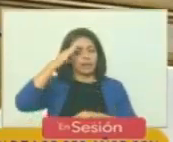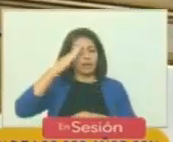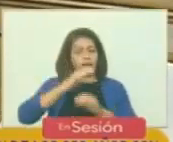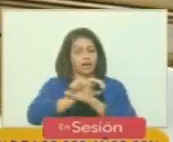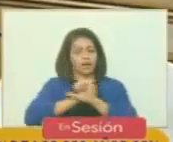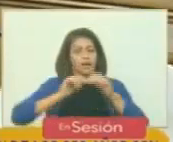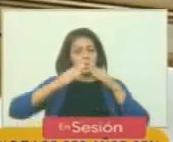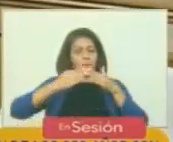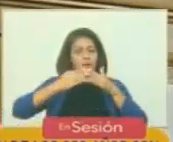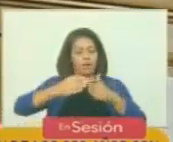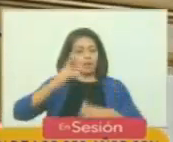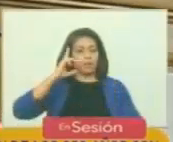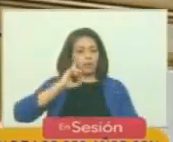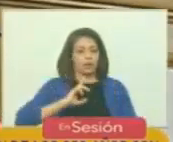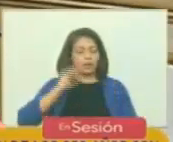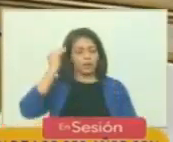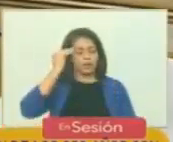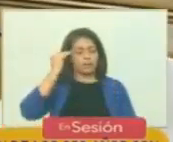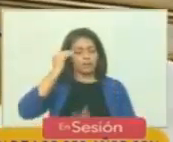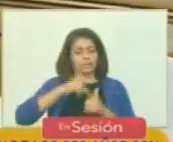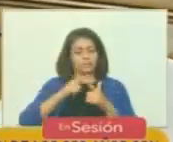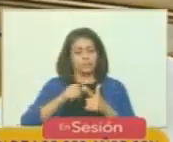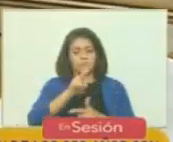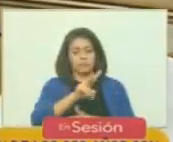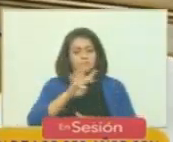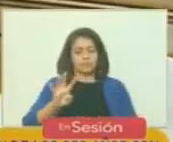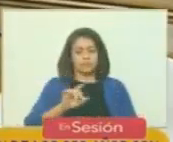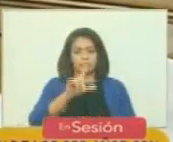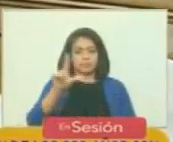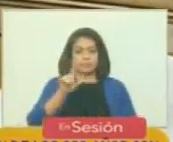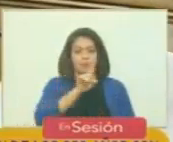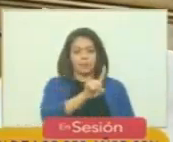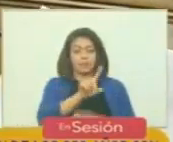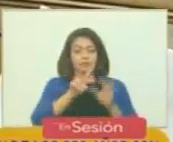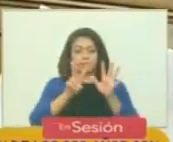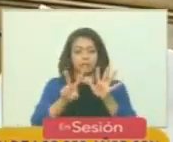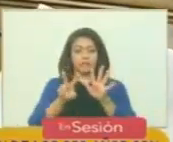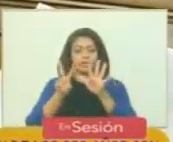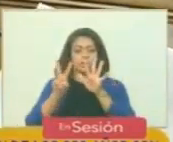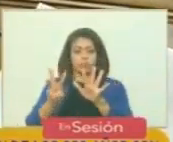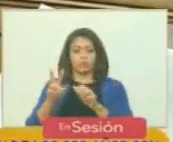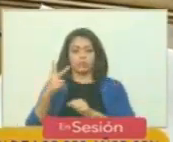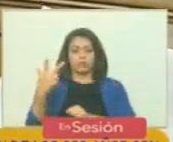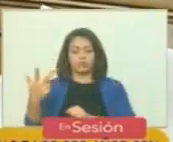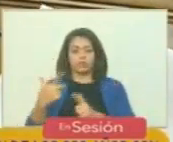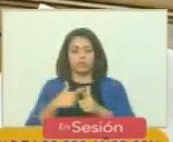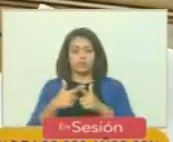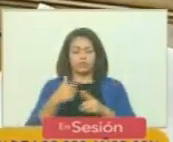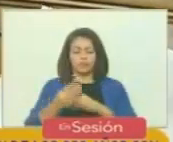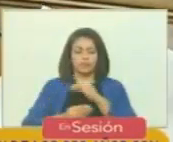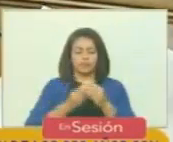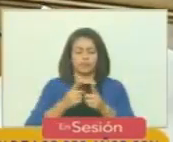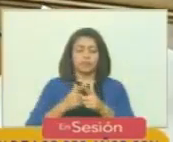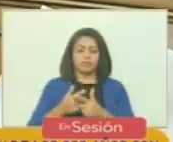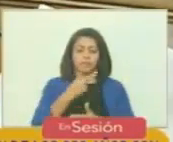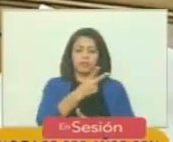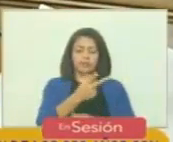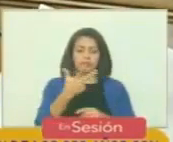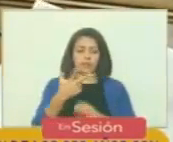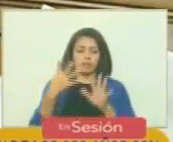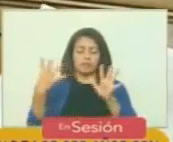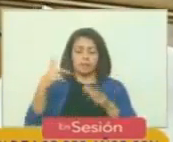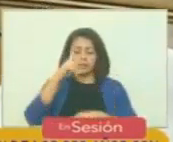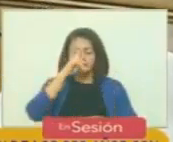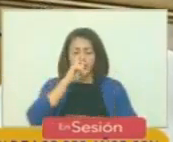bolivariana. Considerando que el 24 de julio de 1783, hace 239